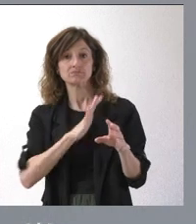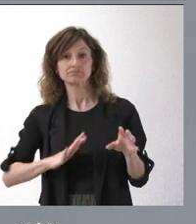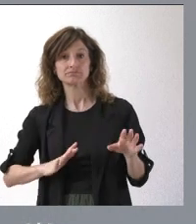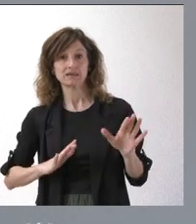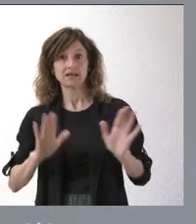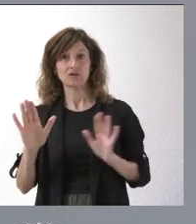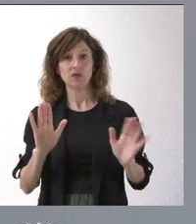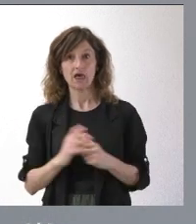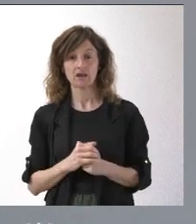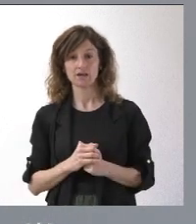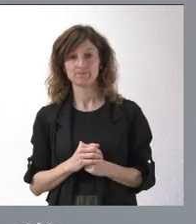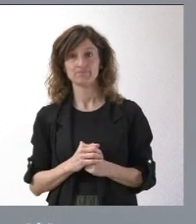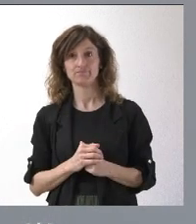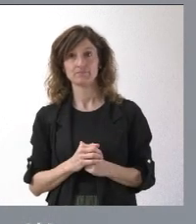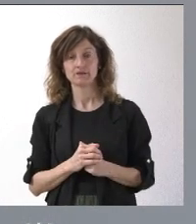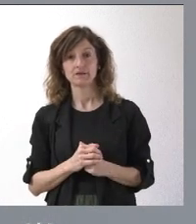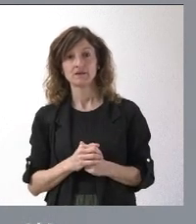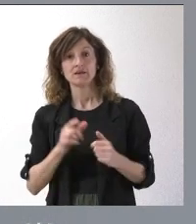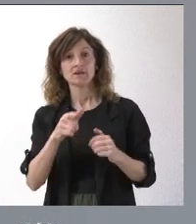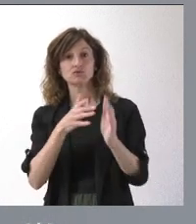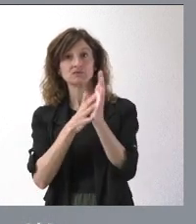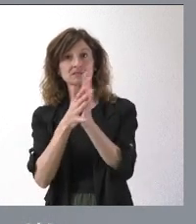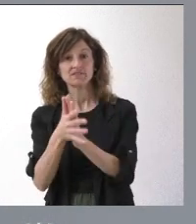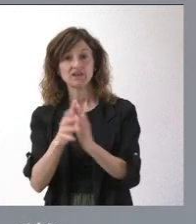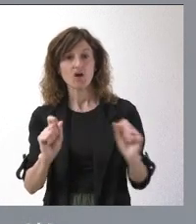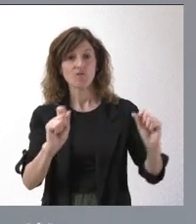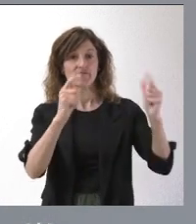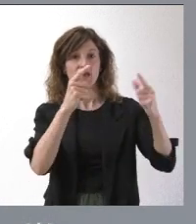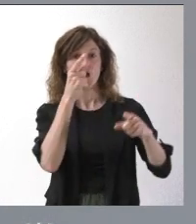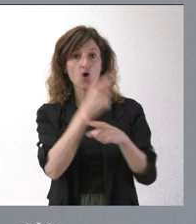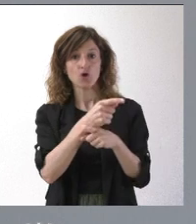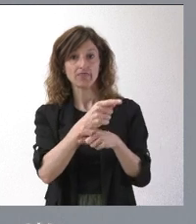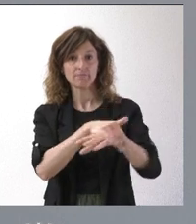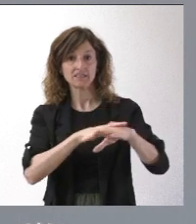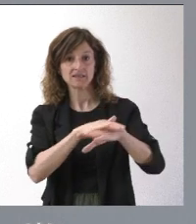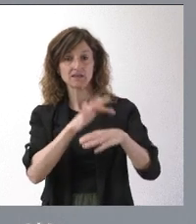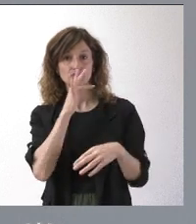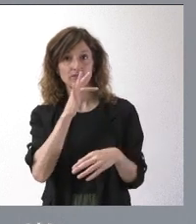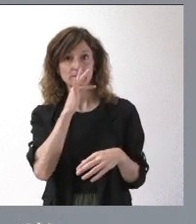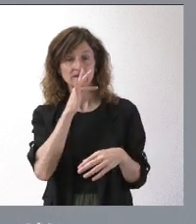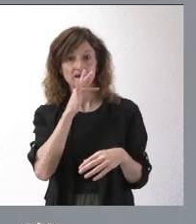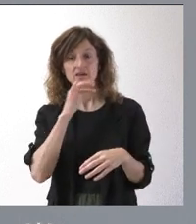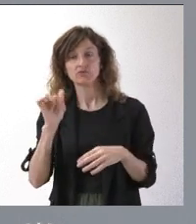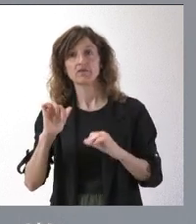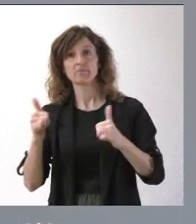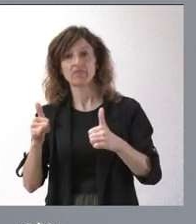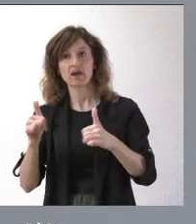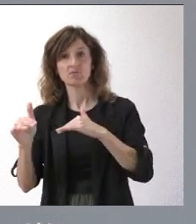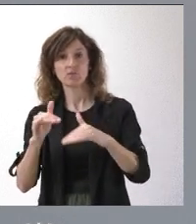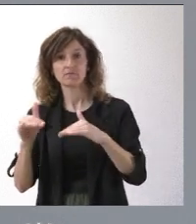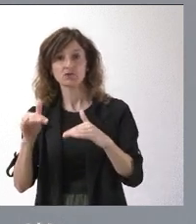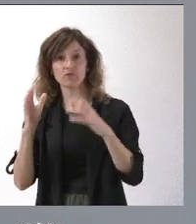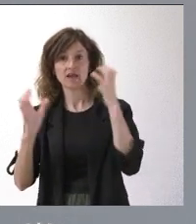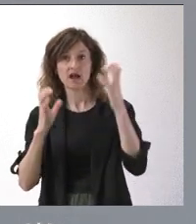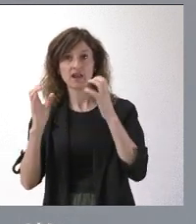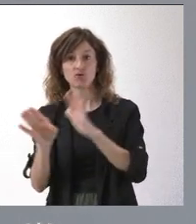Esto es lo que ha determinado que ya no esté en vigor esa orden ministerial y que pueda comenzar el movimiento del ganado.